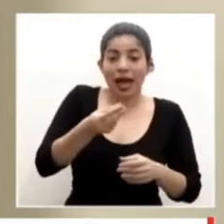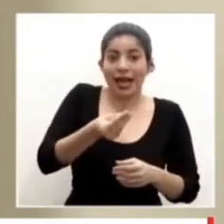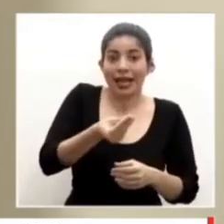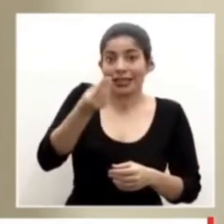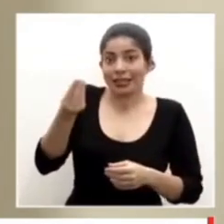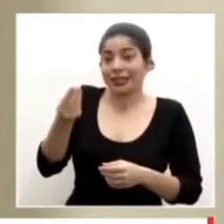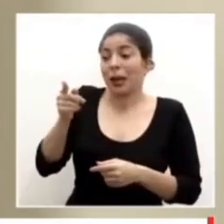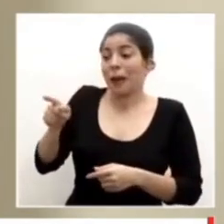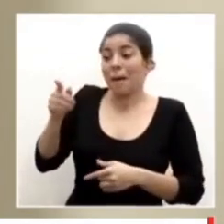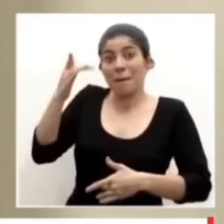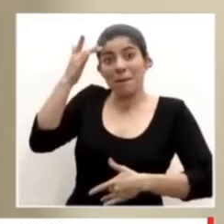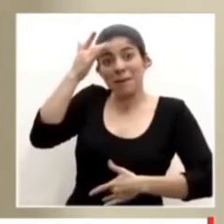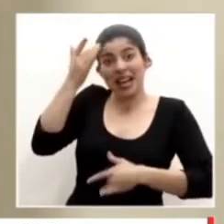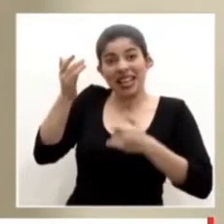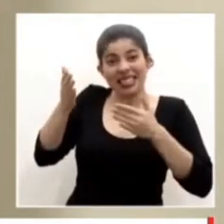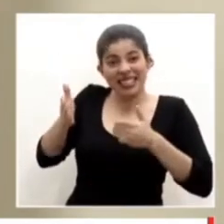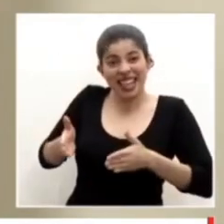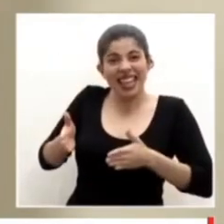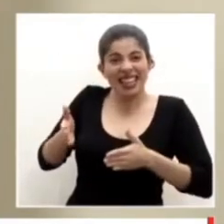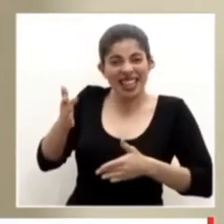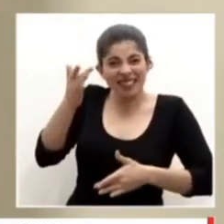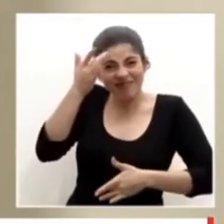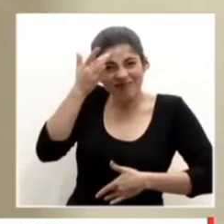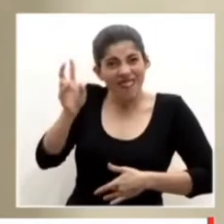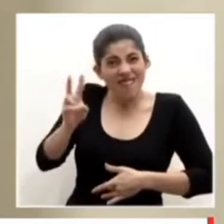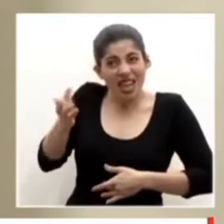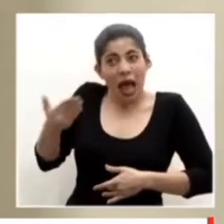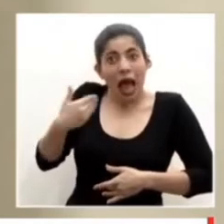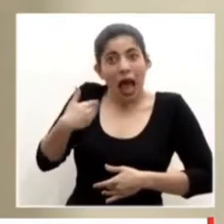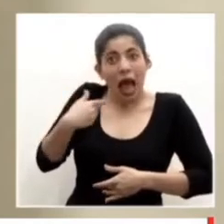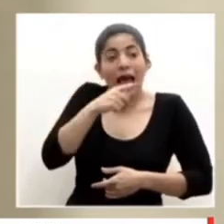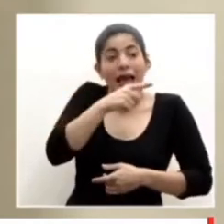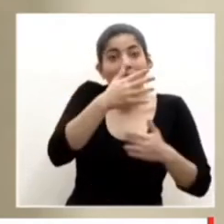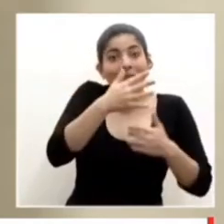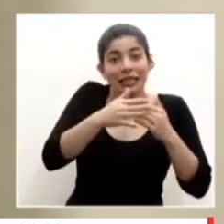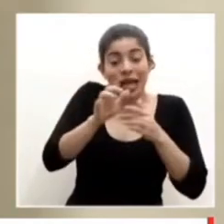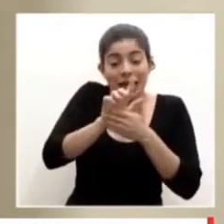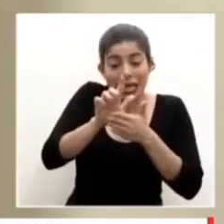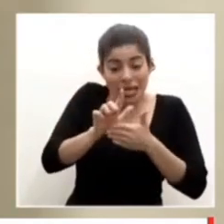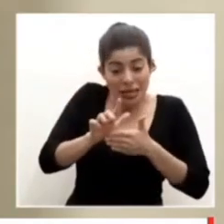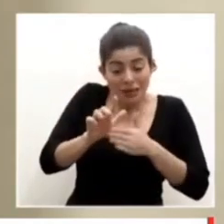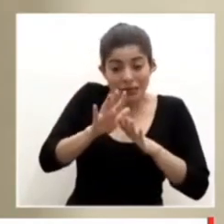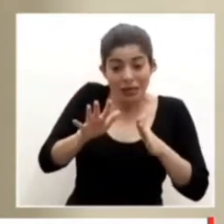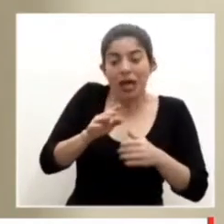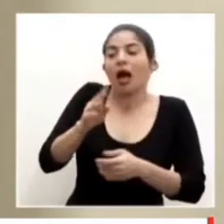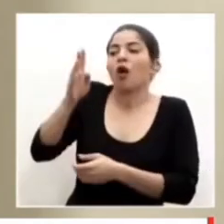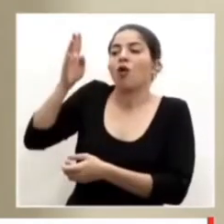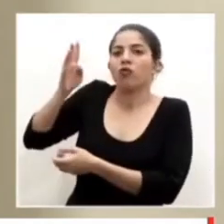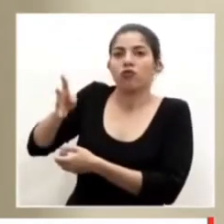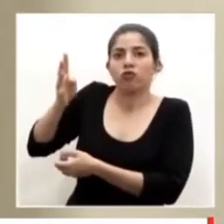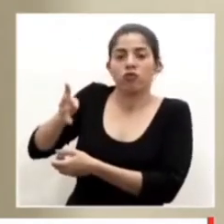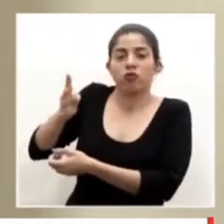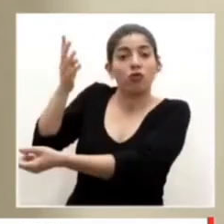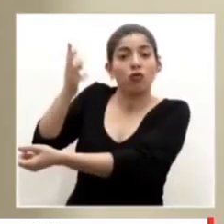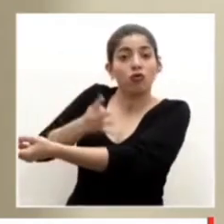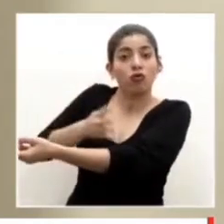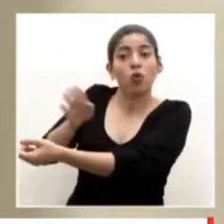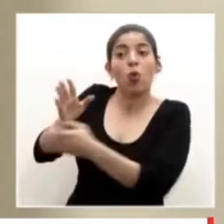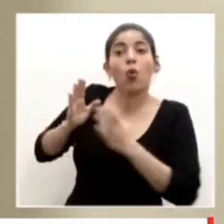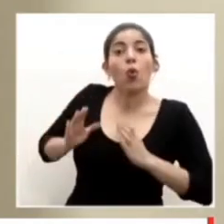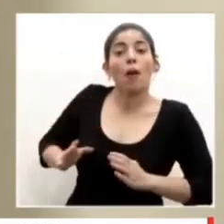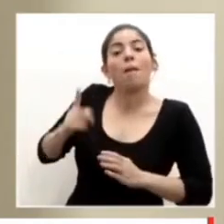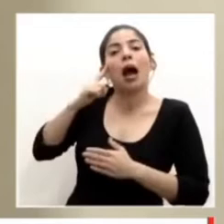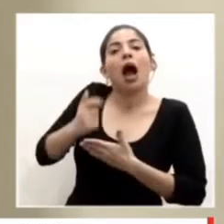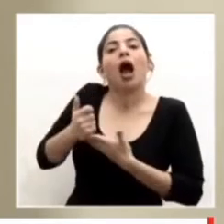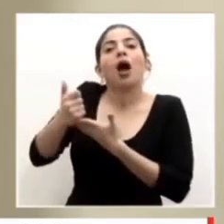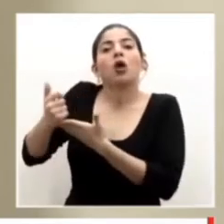activo con el virus para tratar de neutralizar la propagación del virus en el cuerpo de